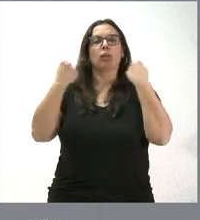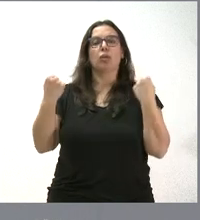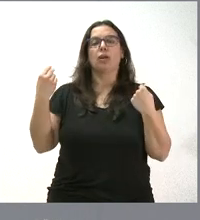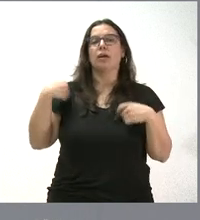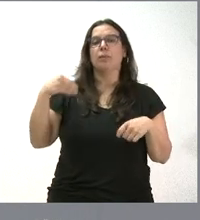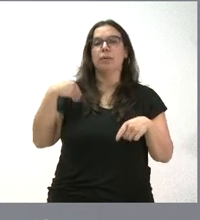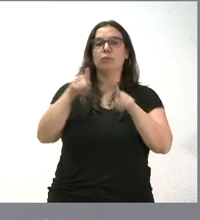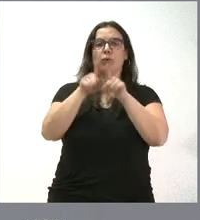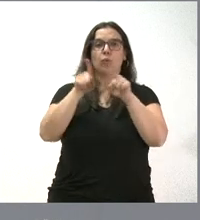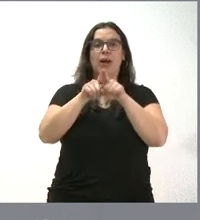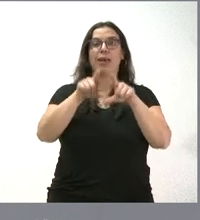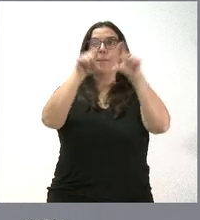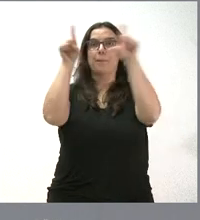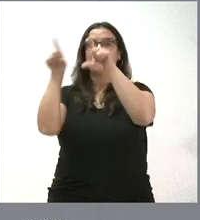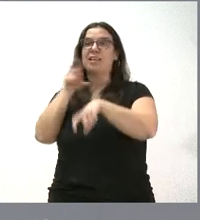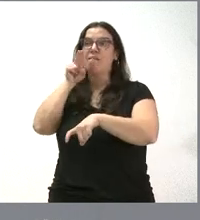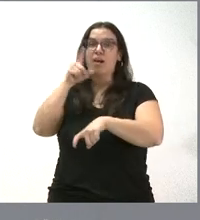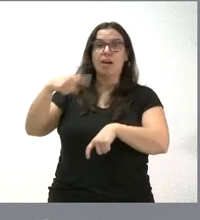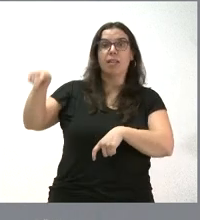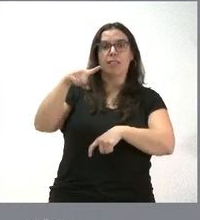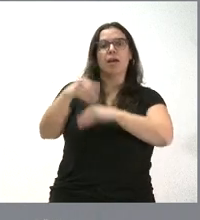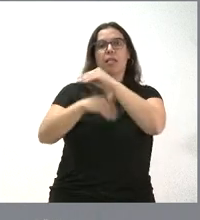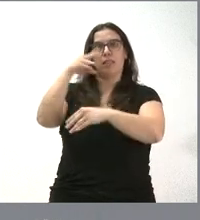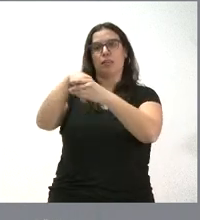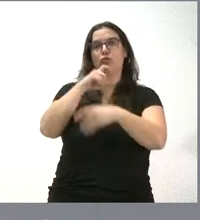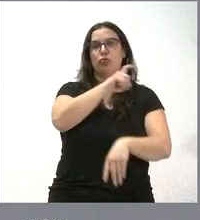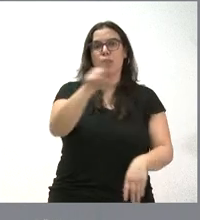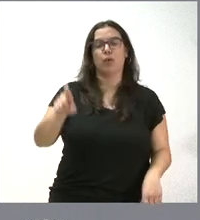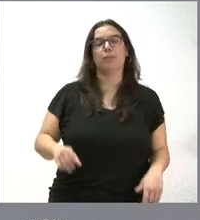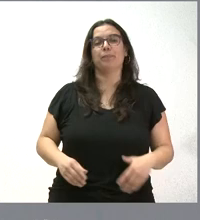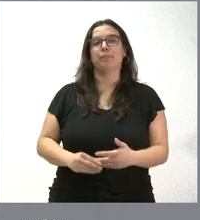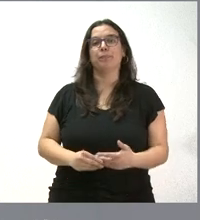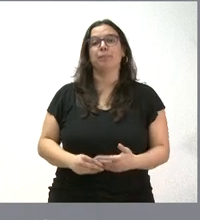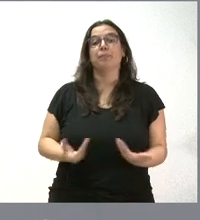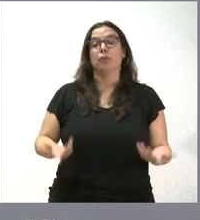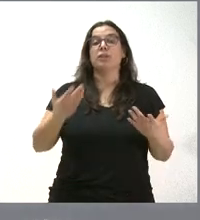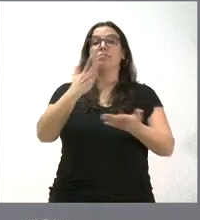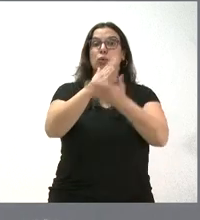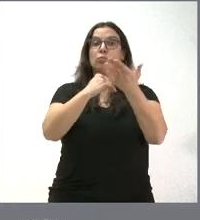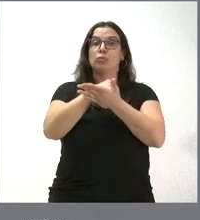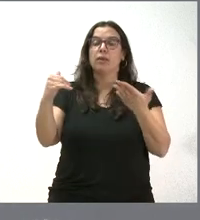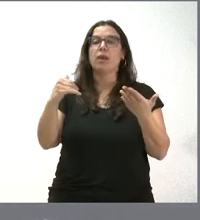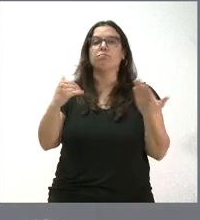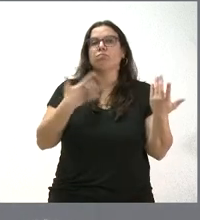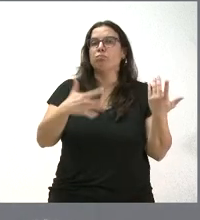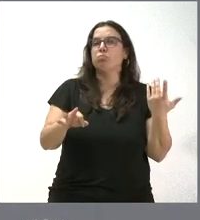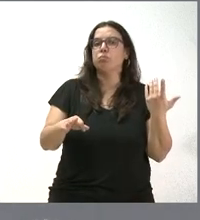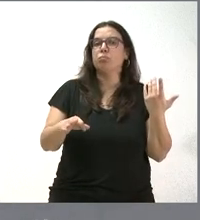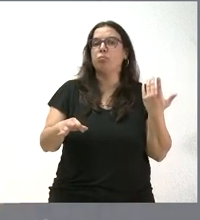vertical de empresas verdes que desarrolla esta fundación y hace que nuestra comunidad pueda seguir